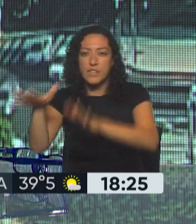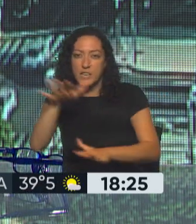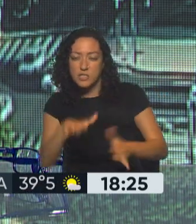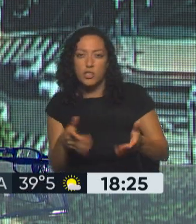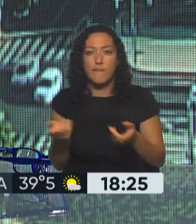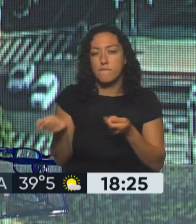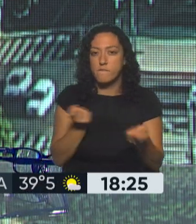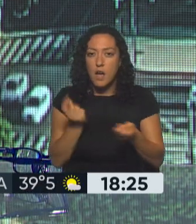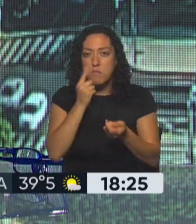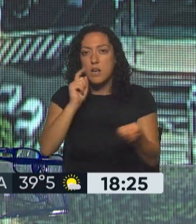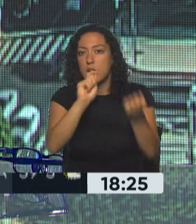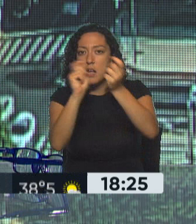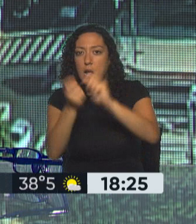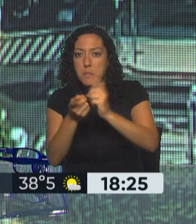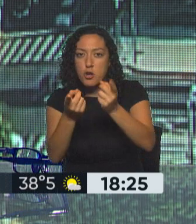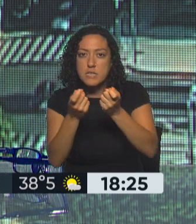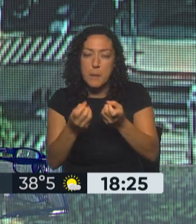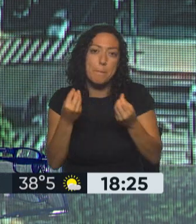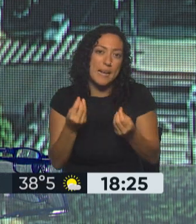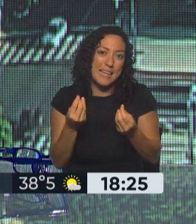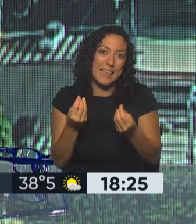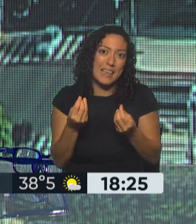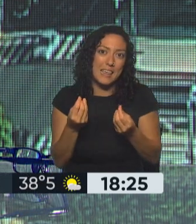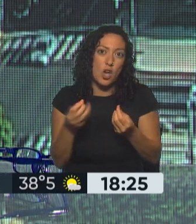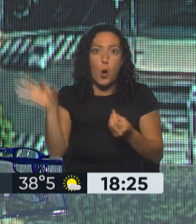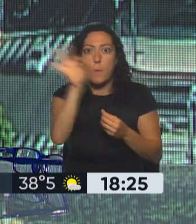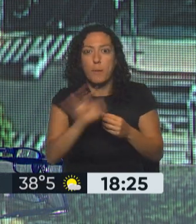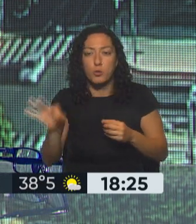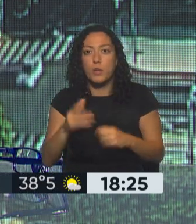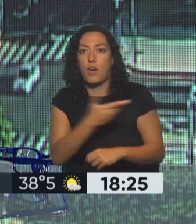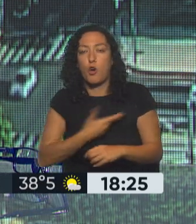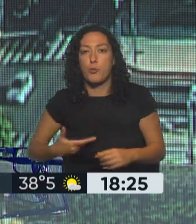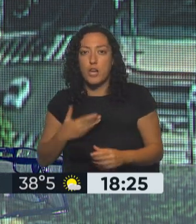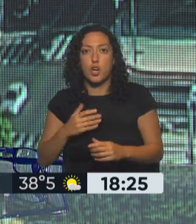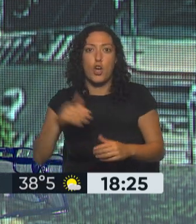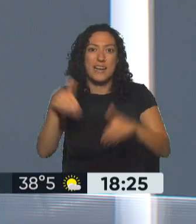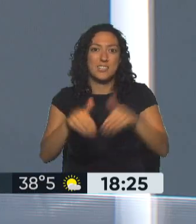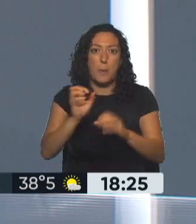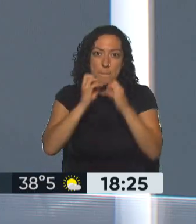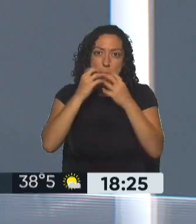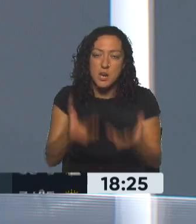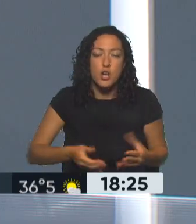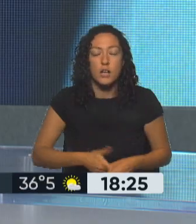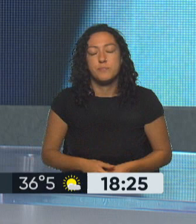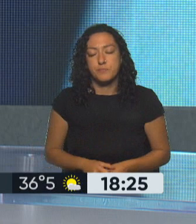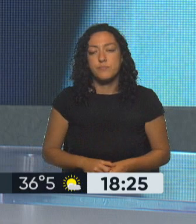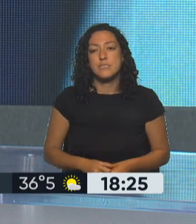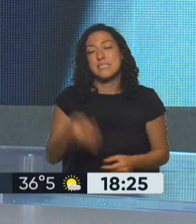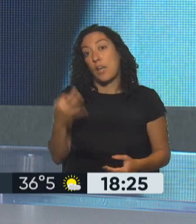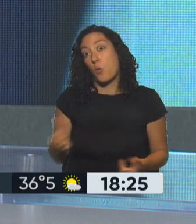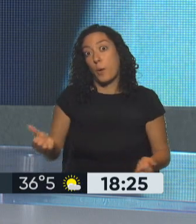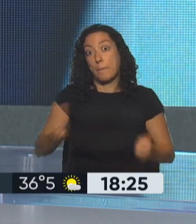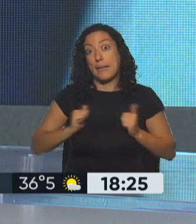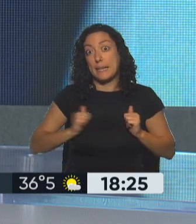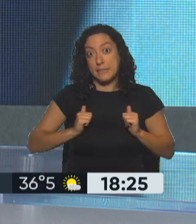si no hace falta hacer algunos cambios para mejorar las chances del oficialismo en esas elecciones. Seguramente esto genera, obviamente, expectativa,